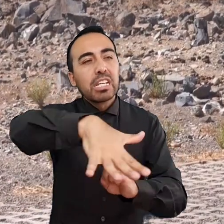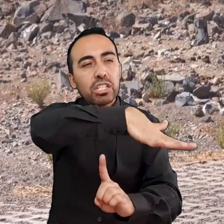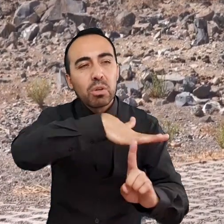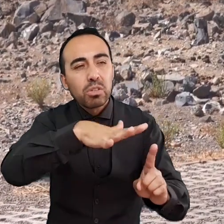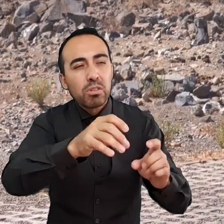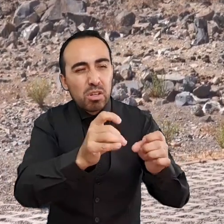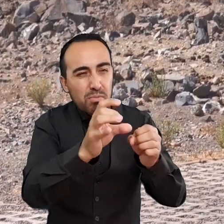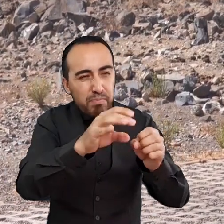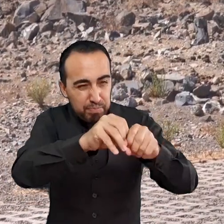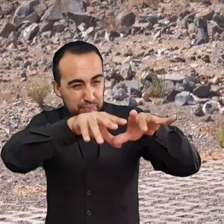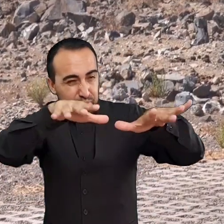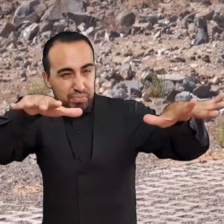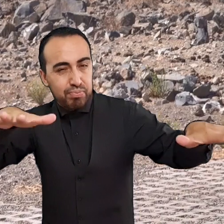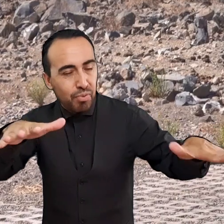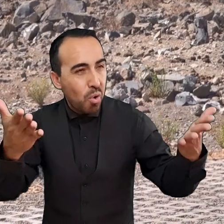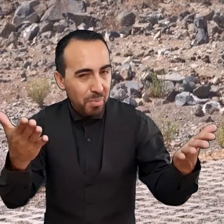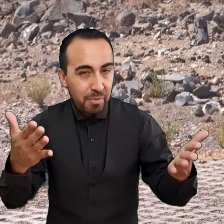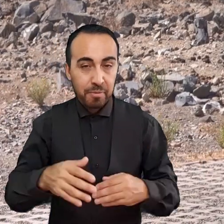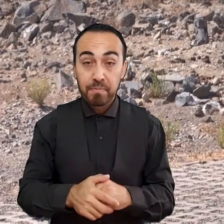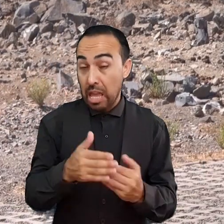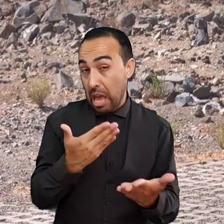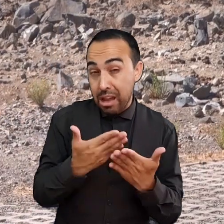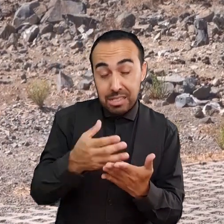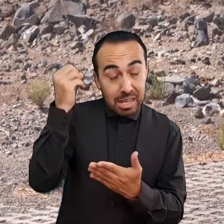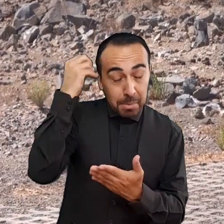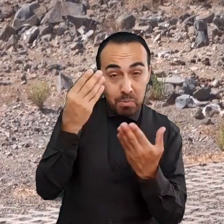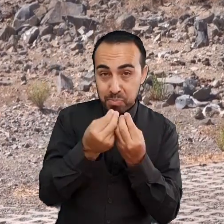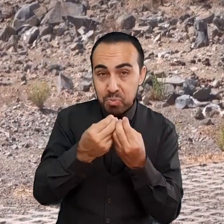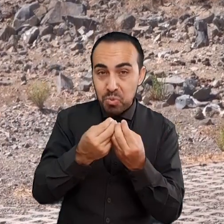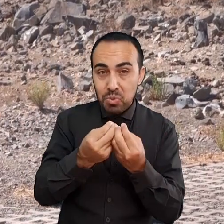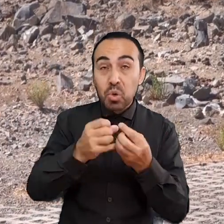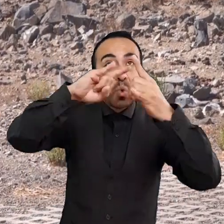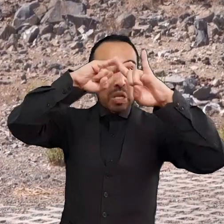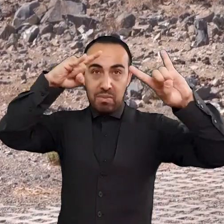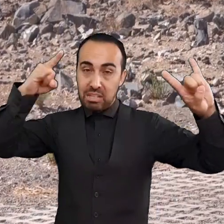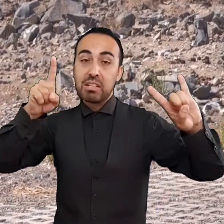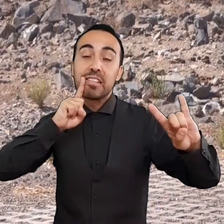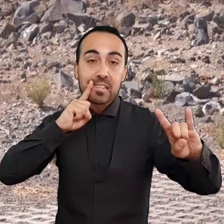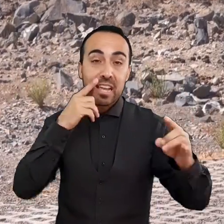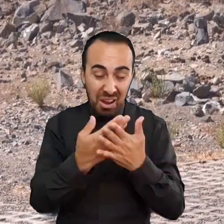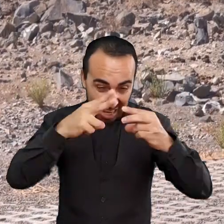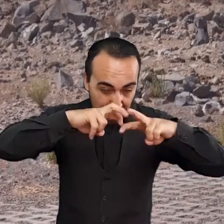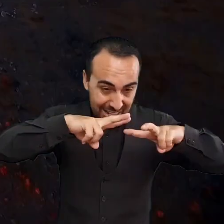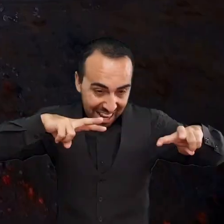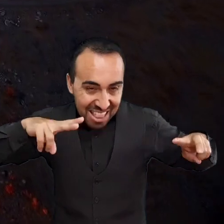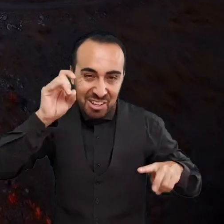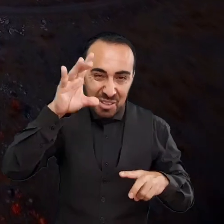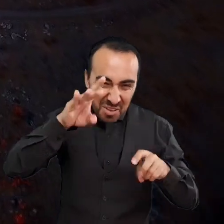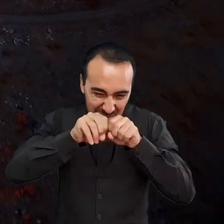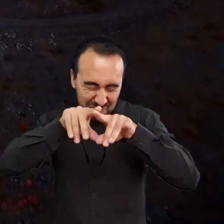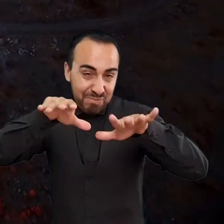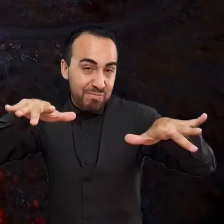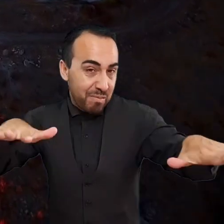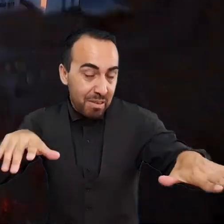importantes porque son la fuente de muchos de los elementos que hacen posible la vida. Por eso, la Carnegie